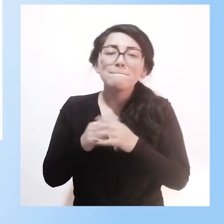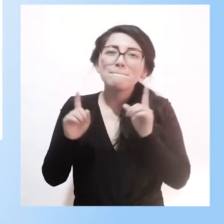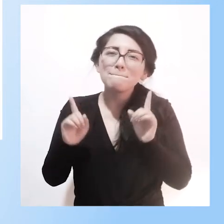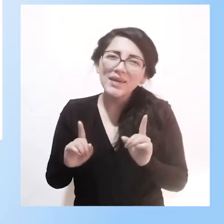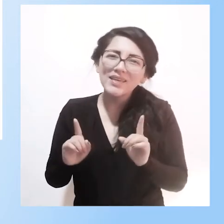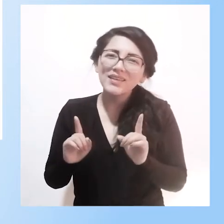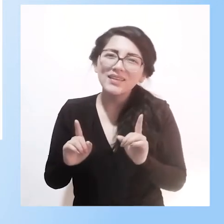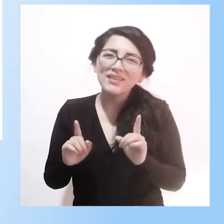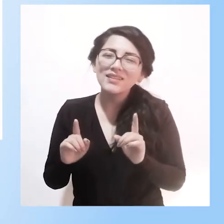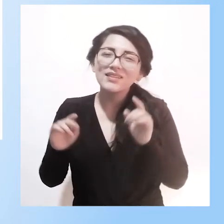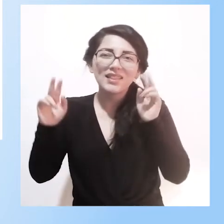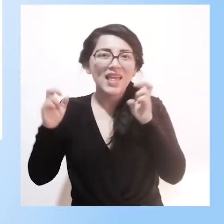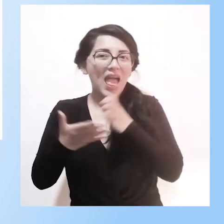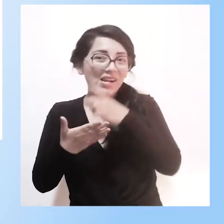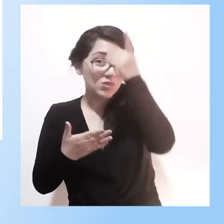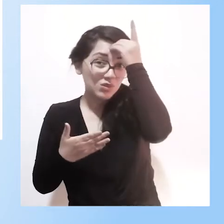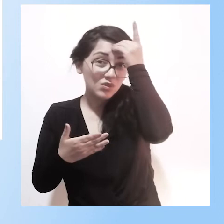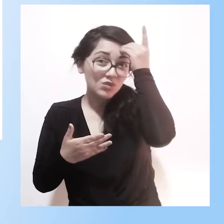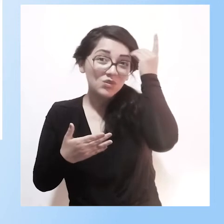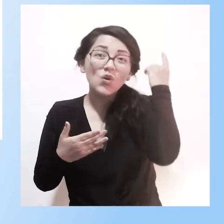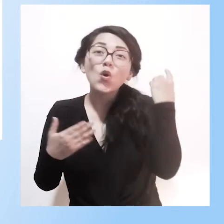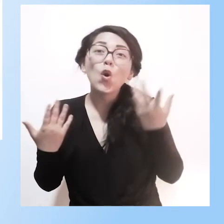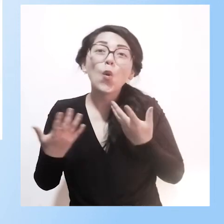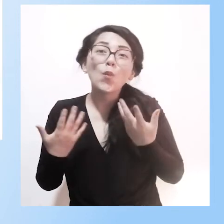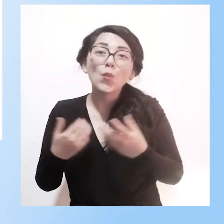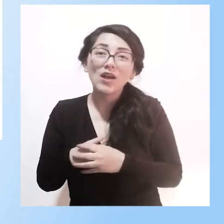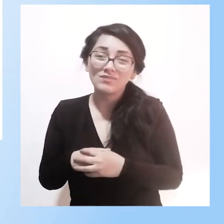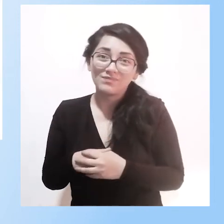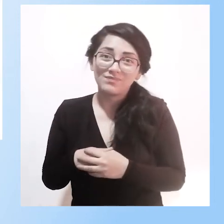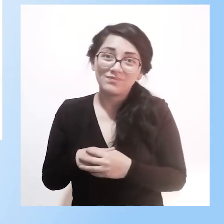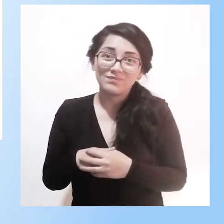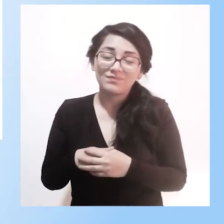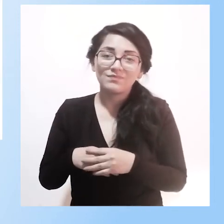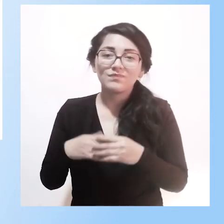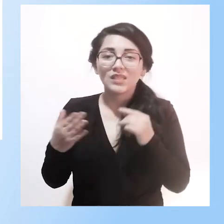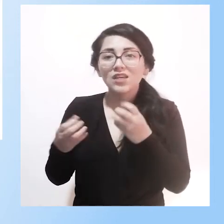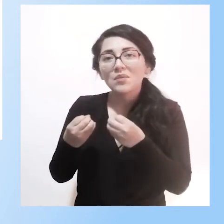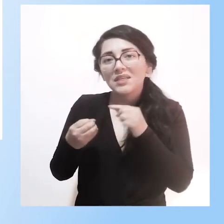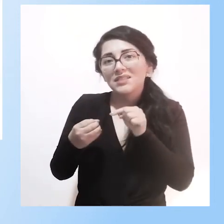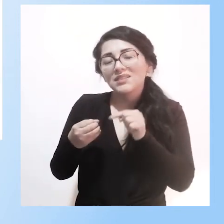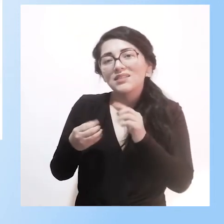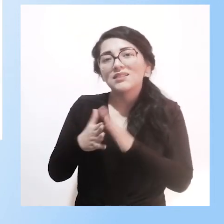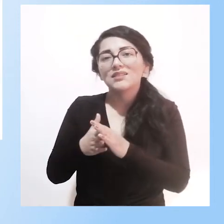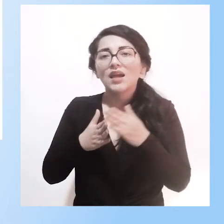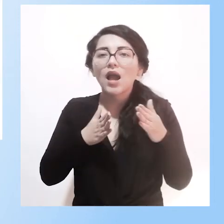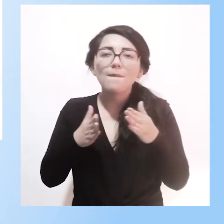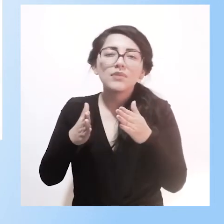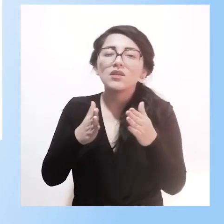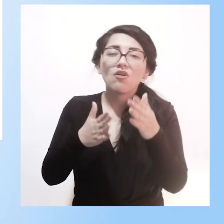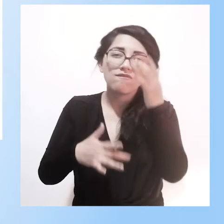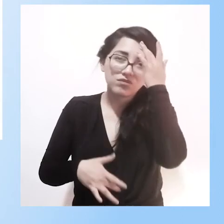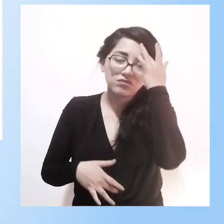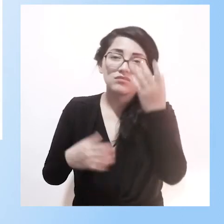¿cuál es la respuesta educativa para este camino que hace